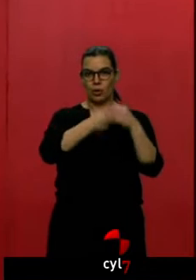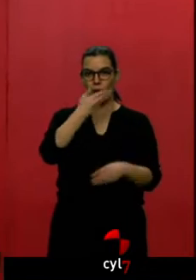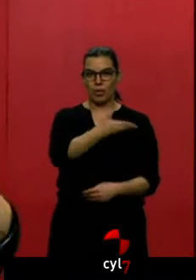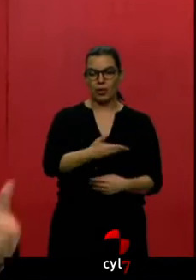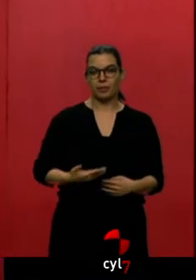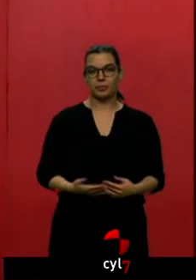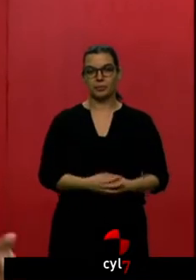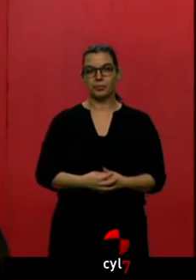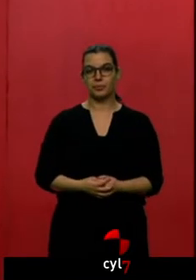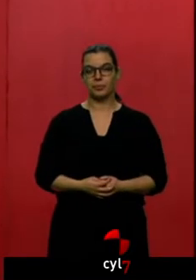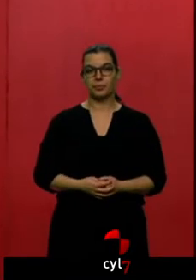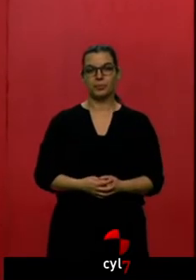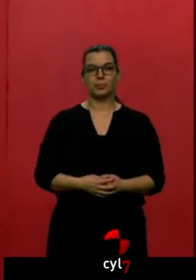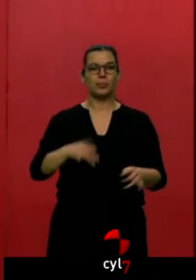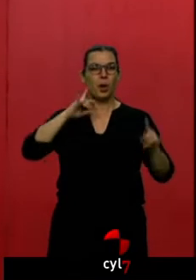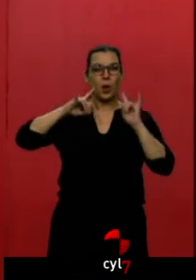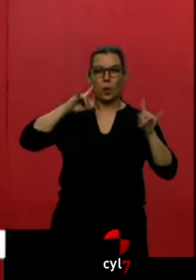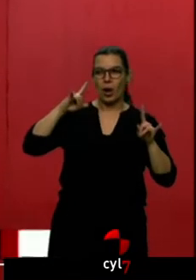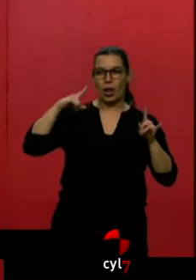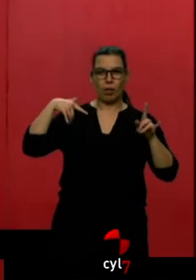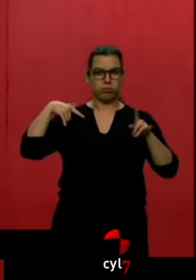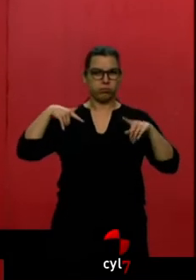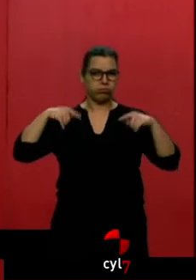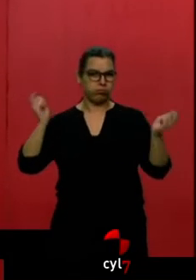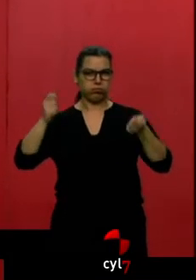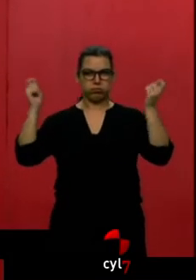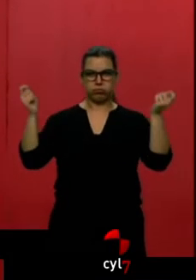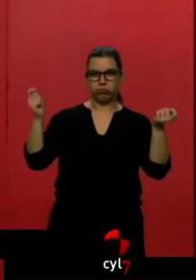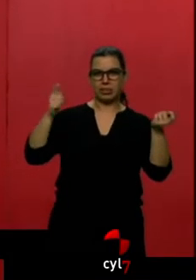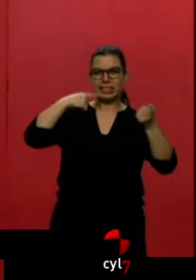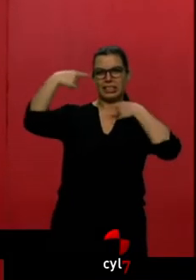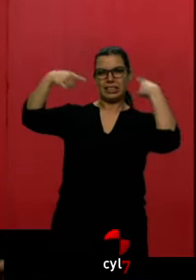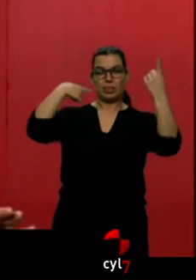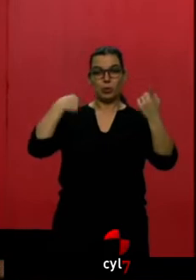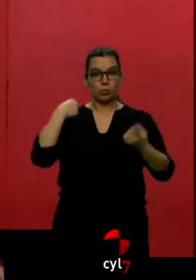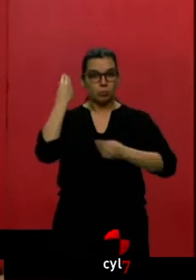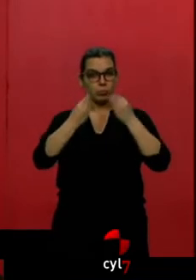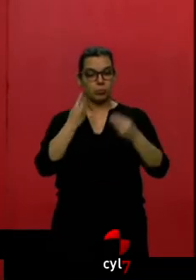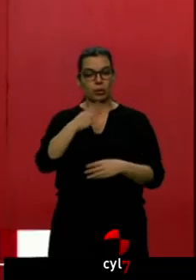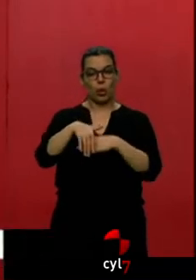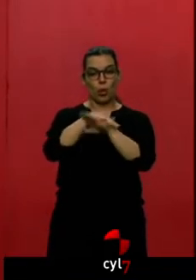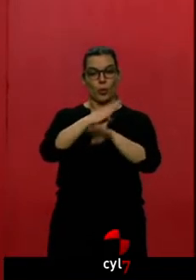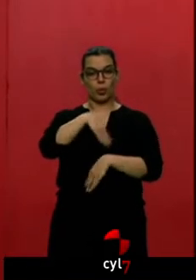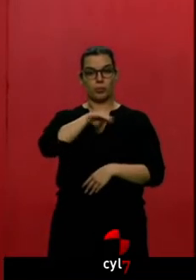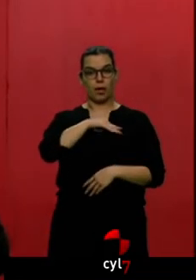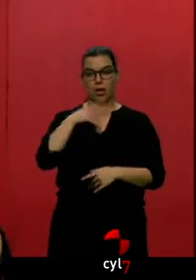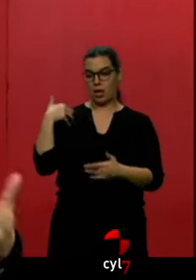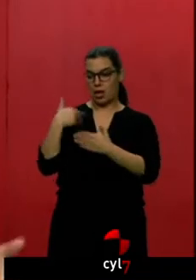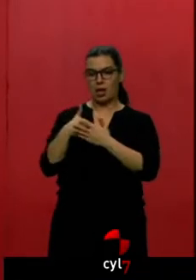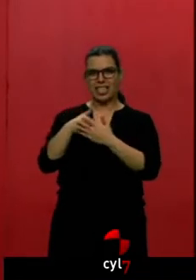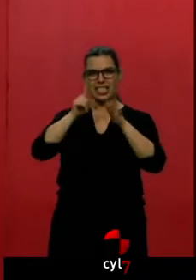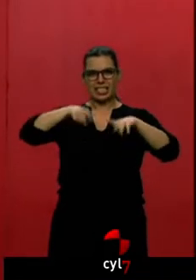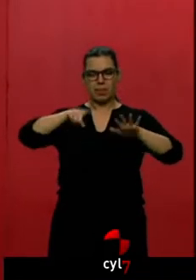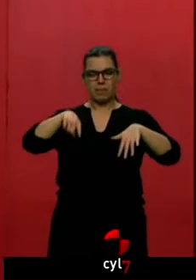Más allá del ruido y la furia, me parece que el gobierno de España ha tomado decisiones en seis meses que han beneficiado a la inmensa